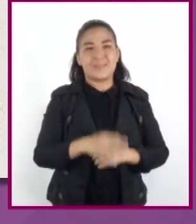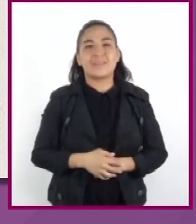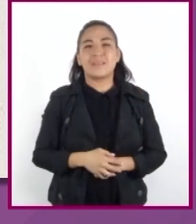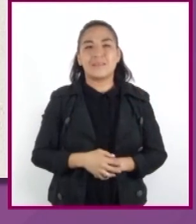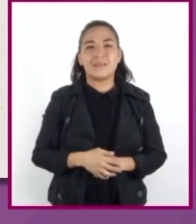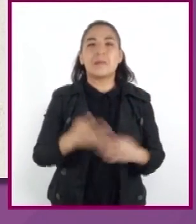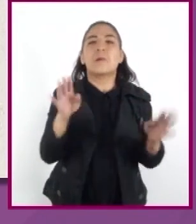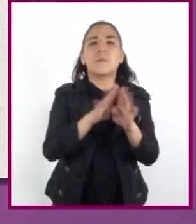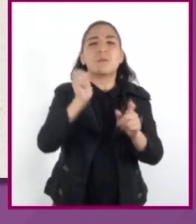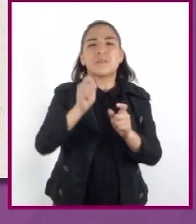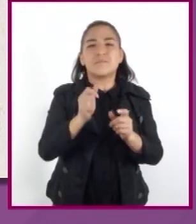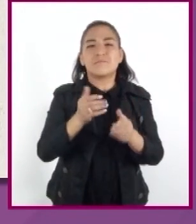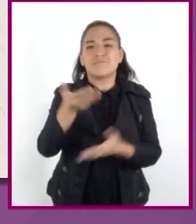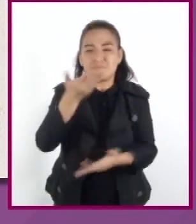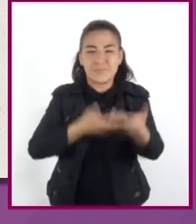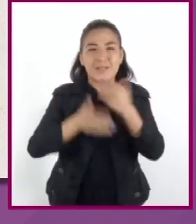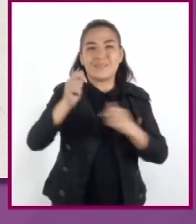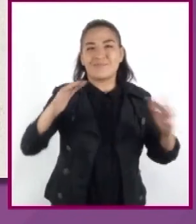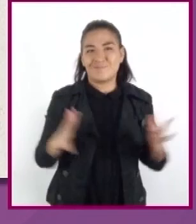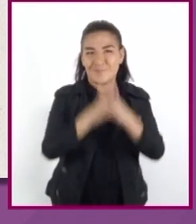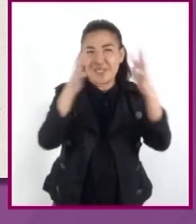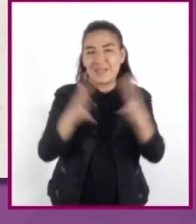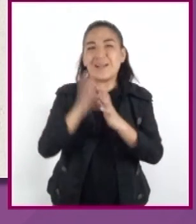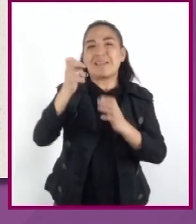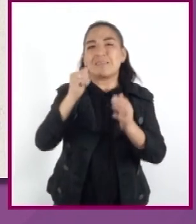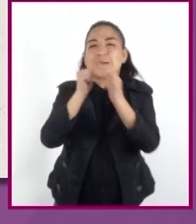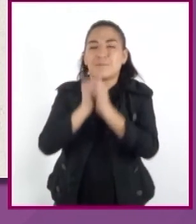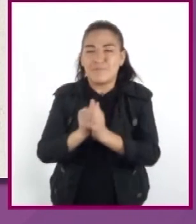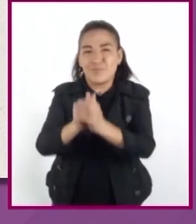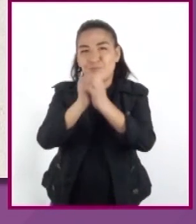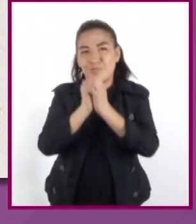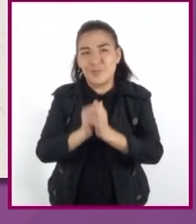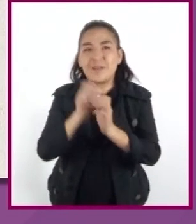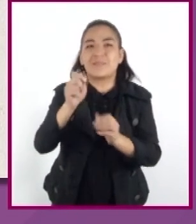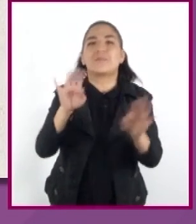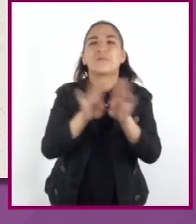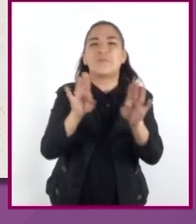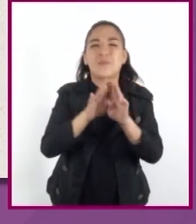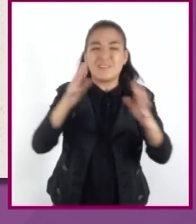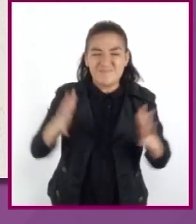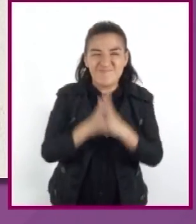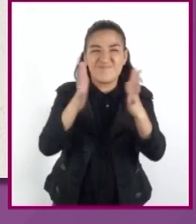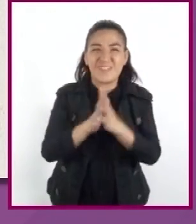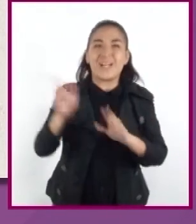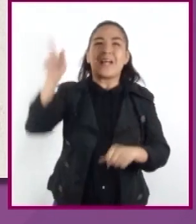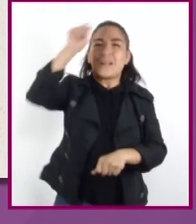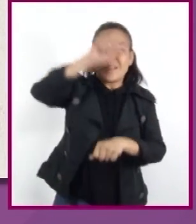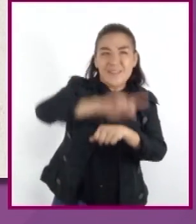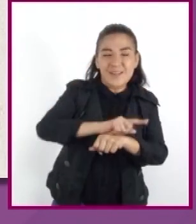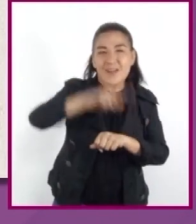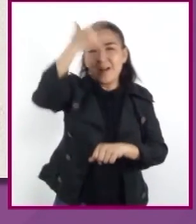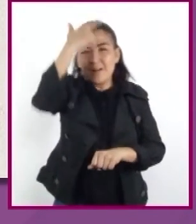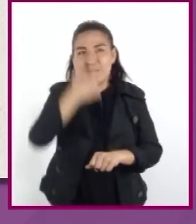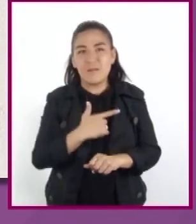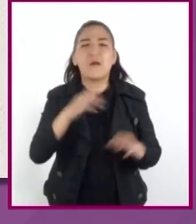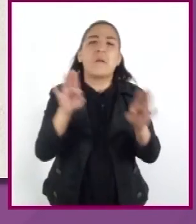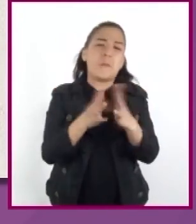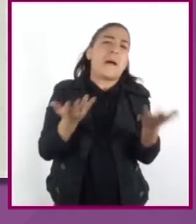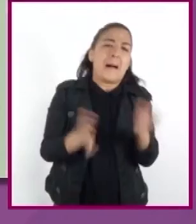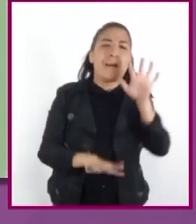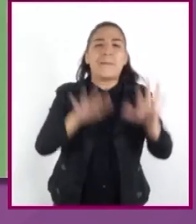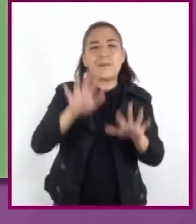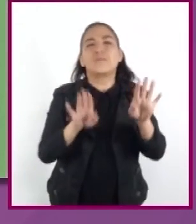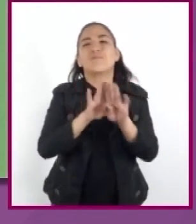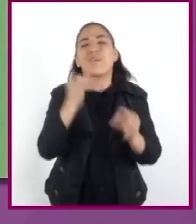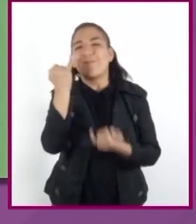Se relacionaba con la guerra ritual o la lucha entre la noche y el día, aunque también se le veía como una simple distracción.